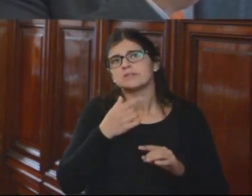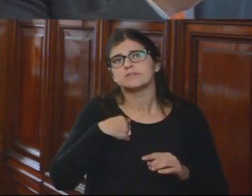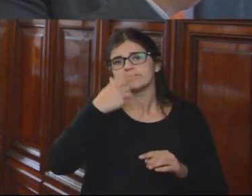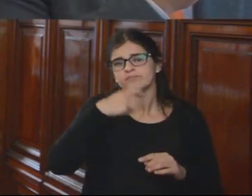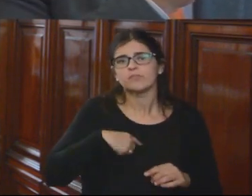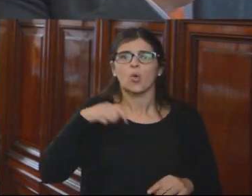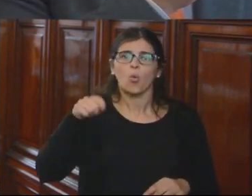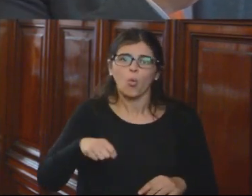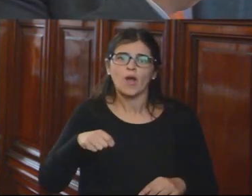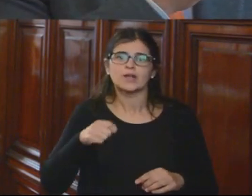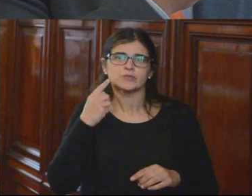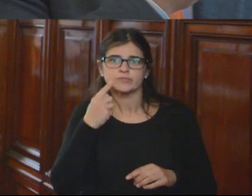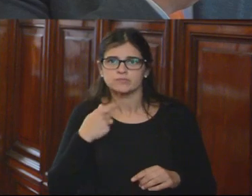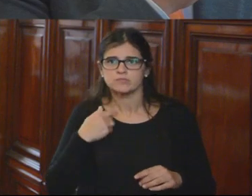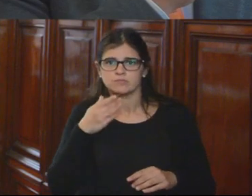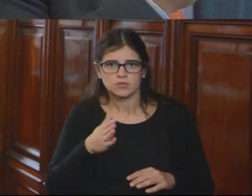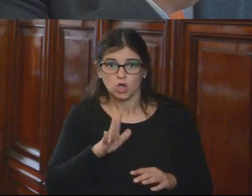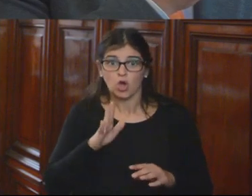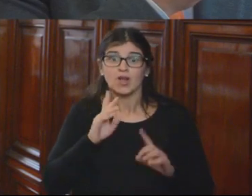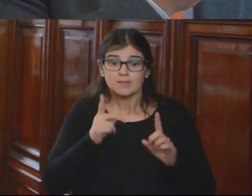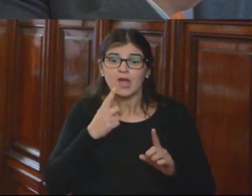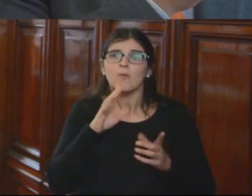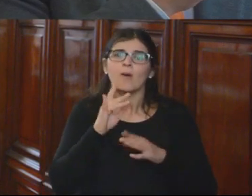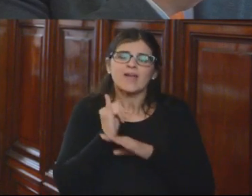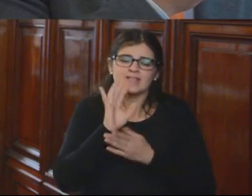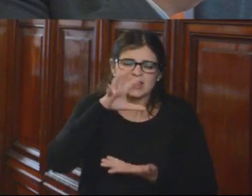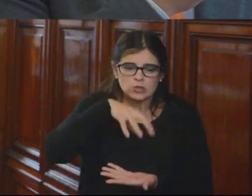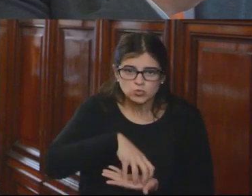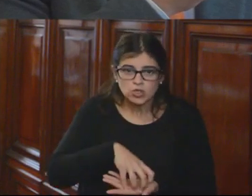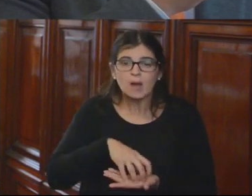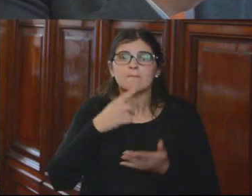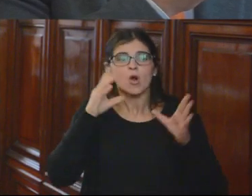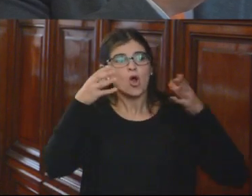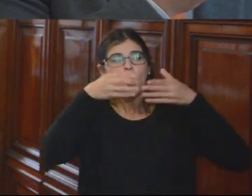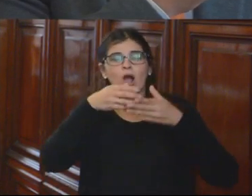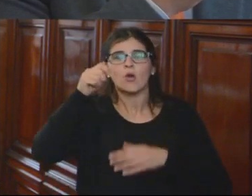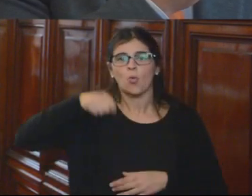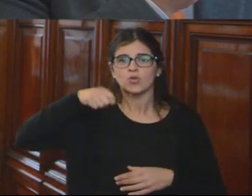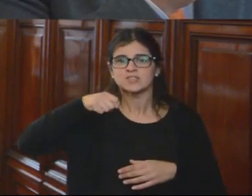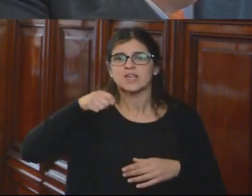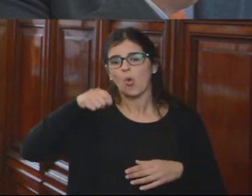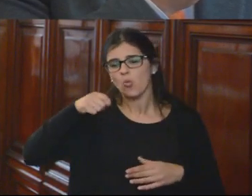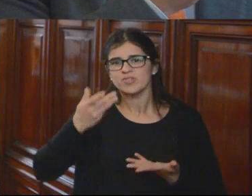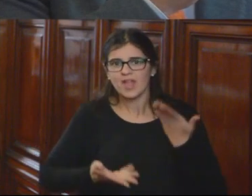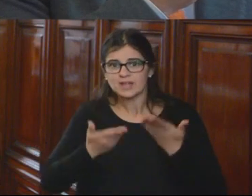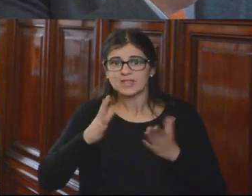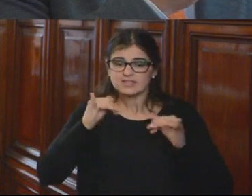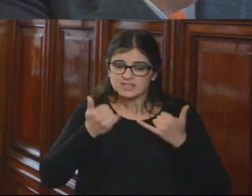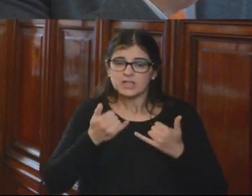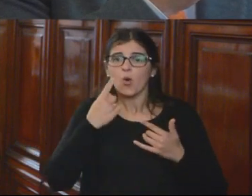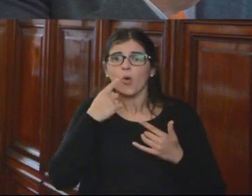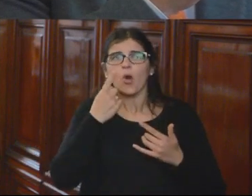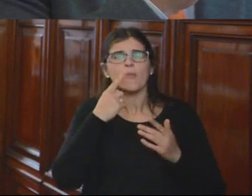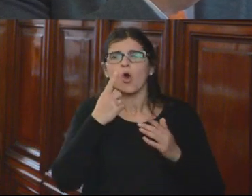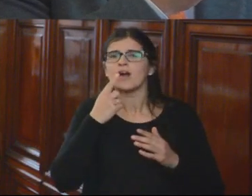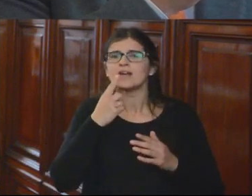juez del juzgado tanto, sino por la institución, por el órgano judicial, por la justicia. Se ha desacreditado a un nivel